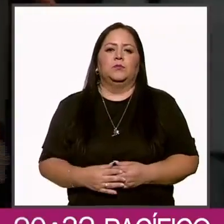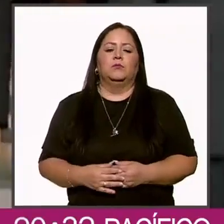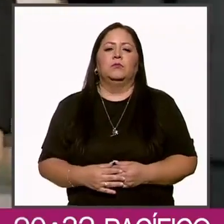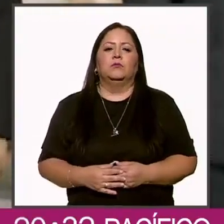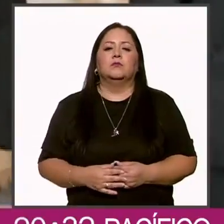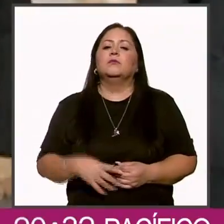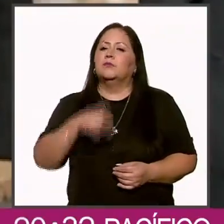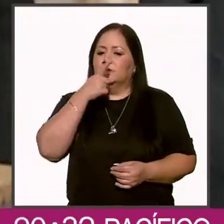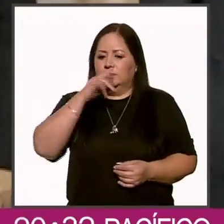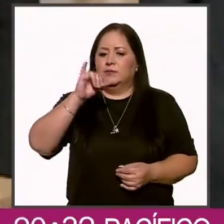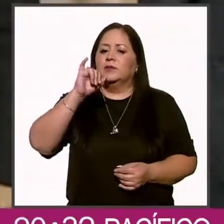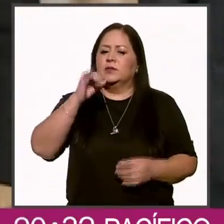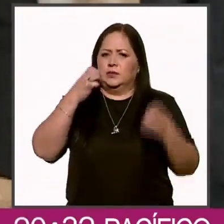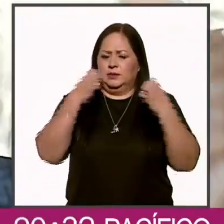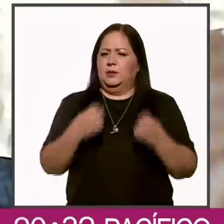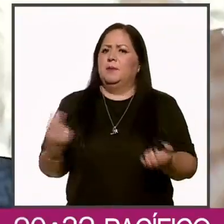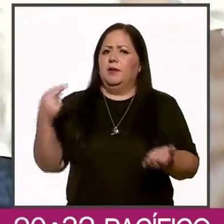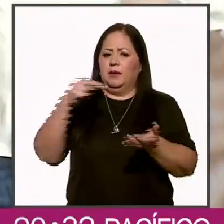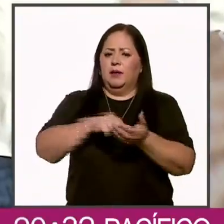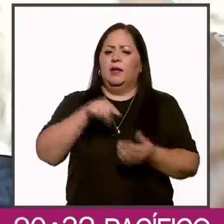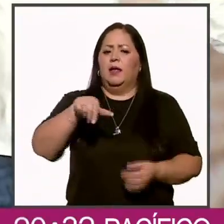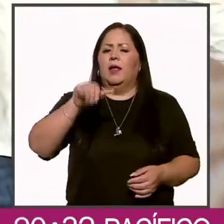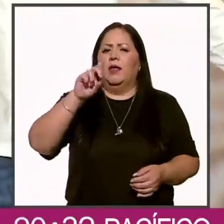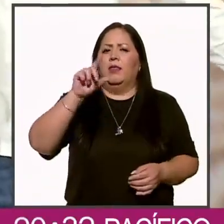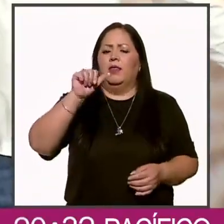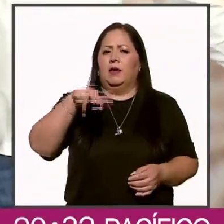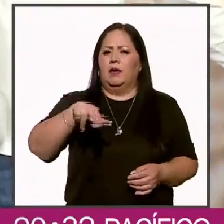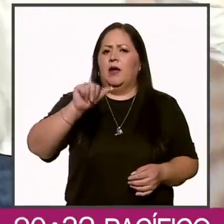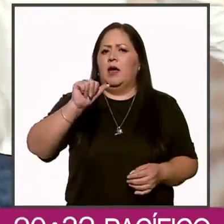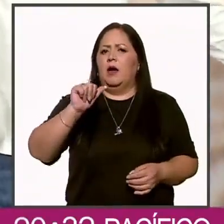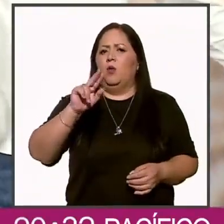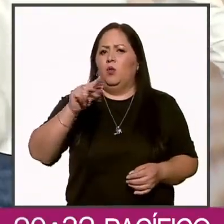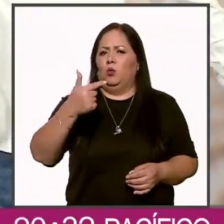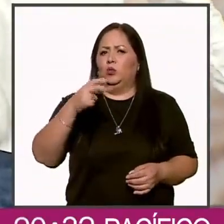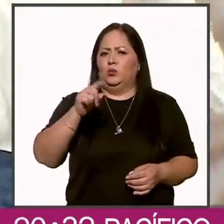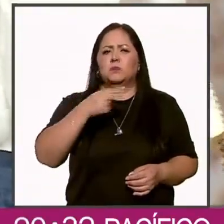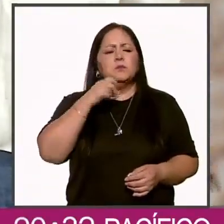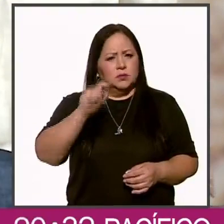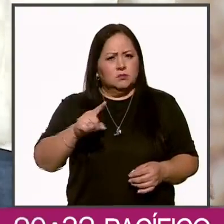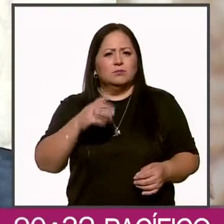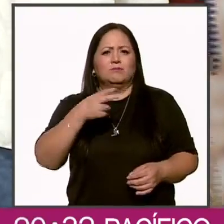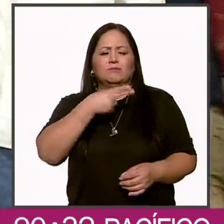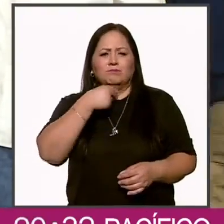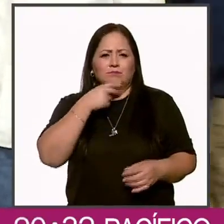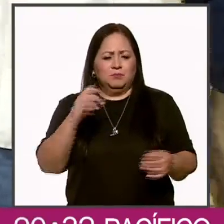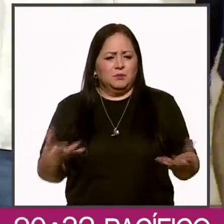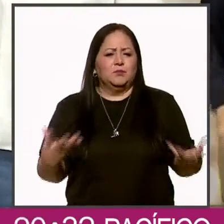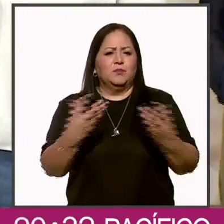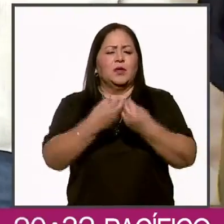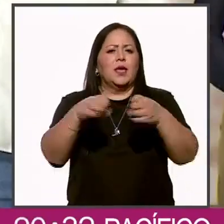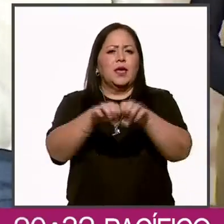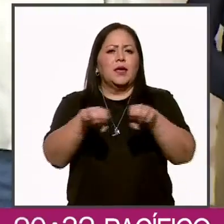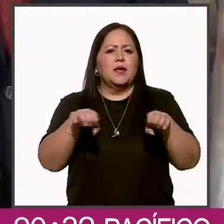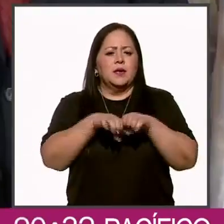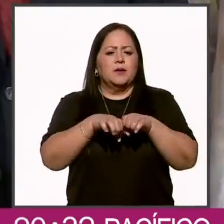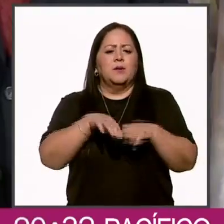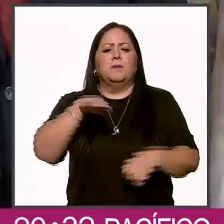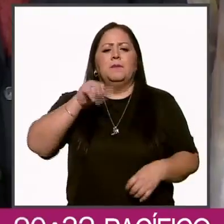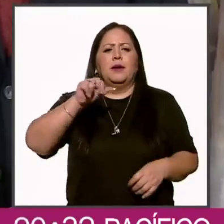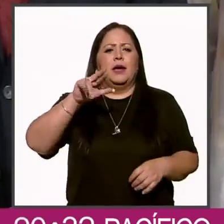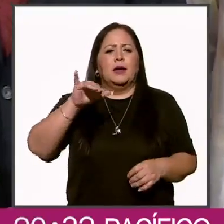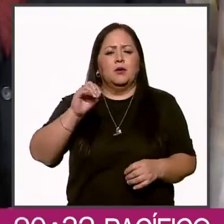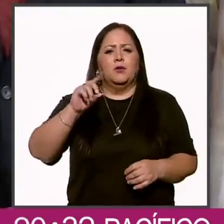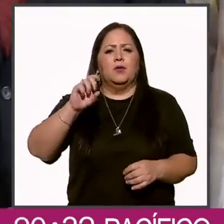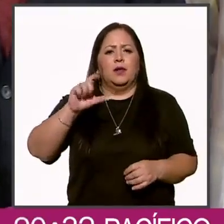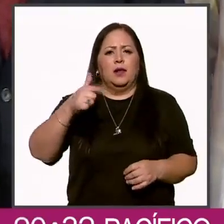Sí estuvo presente Adán Augusto López Hernández. Figuran en el equipo Mario Delgado,